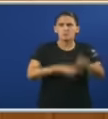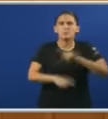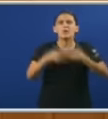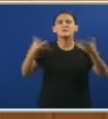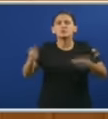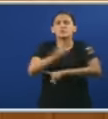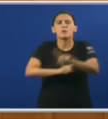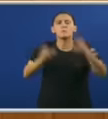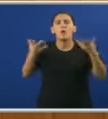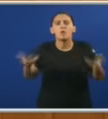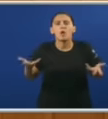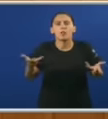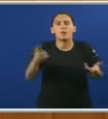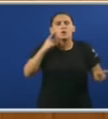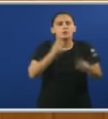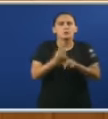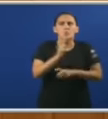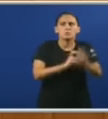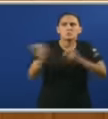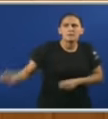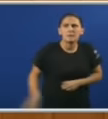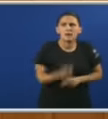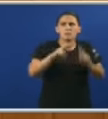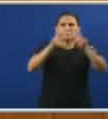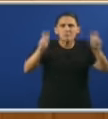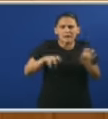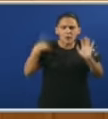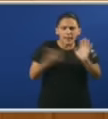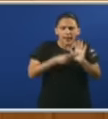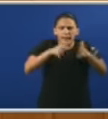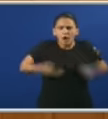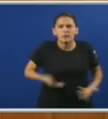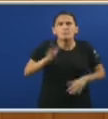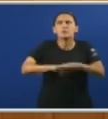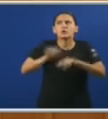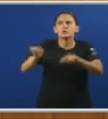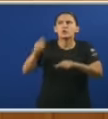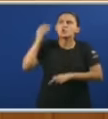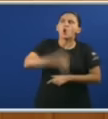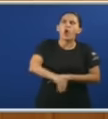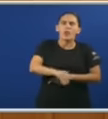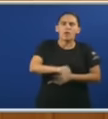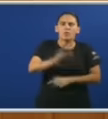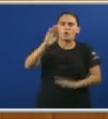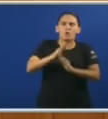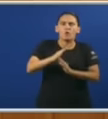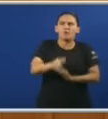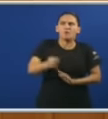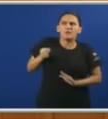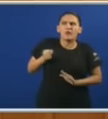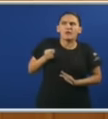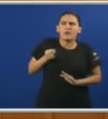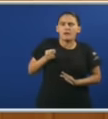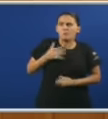Que problema Temos Por mellorar O marco Que temos na actualidade Por que leva vostede Conxelando A capacidade De